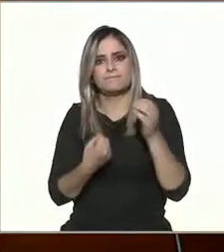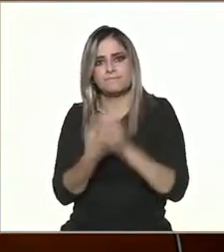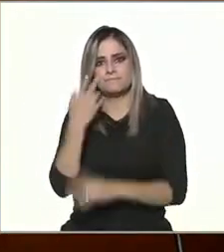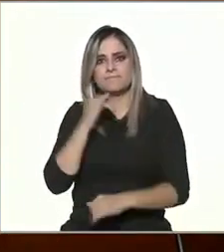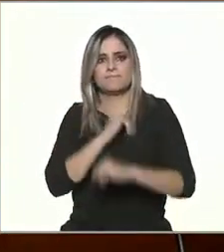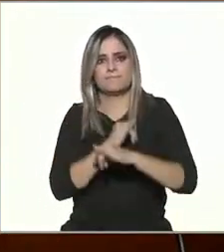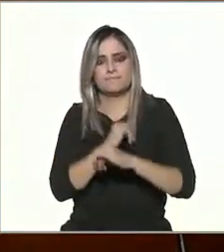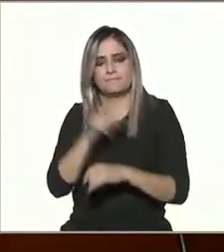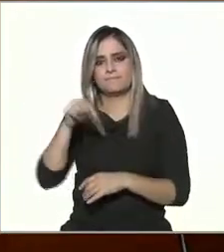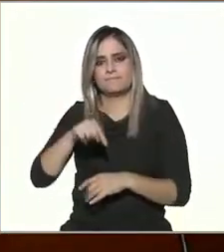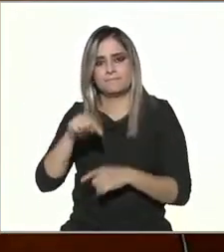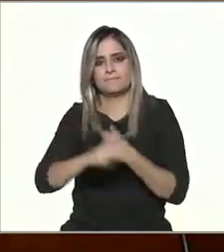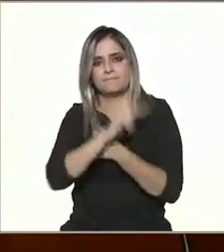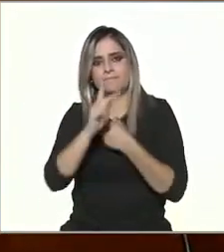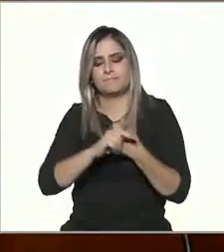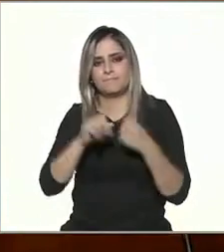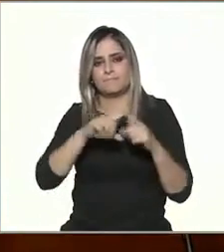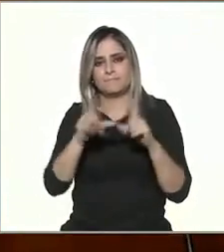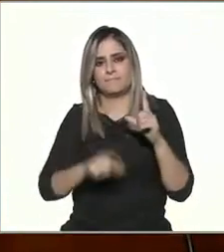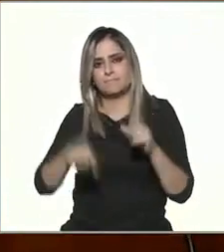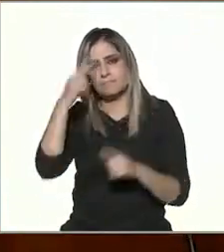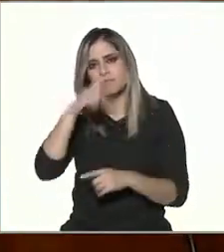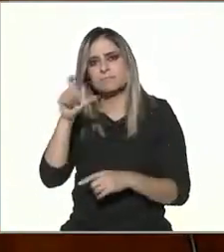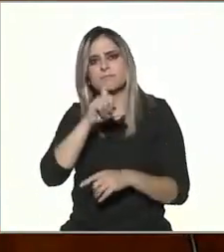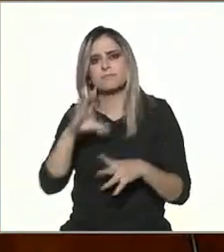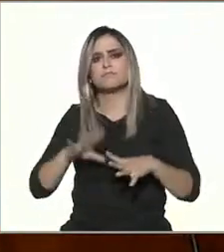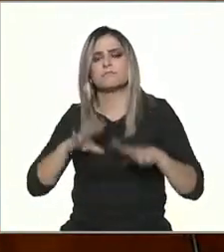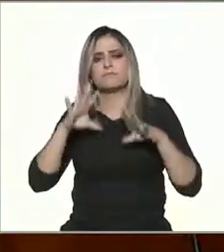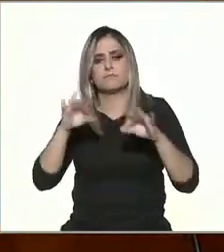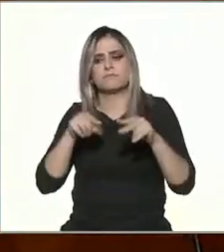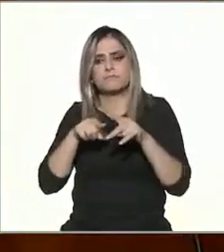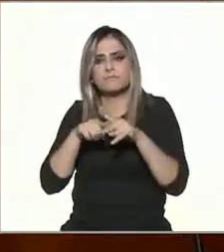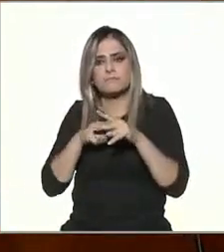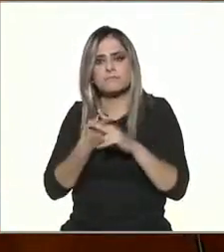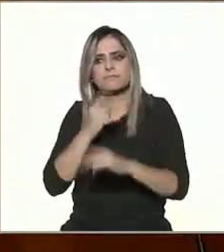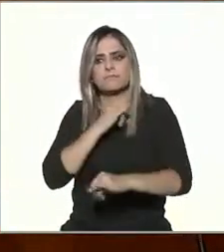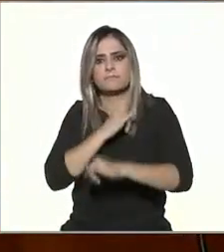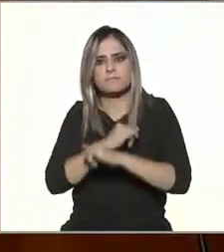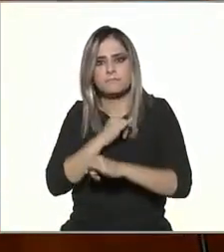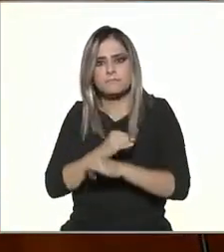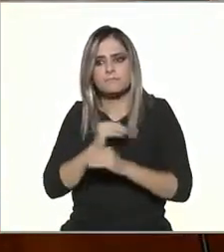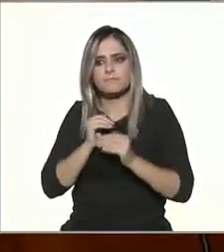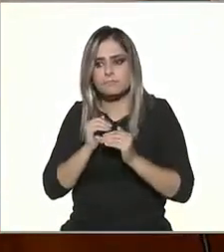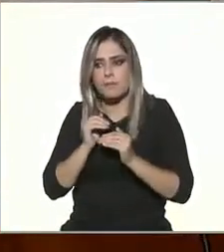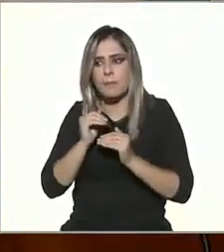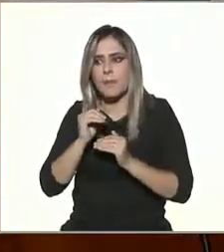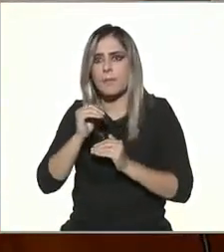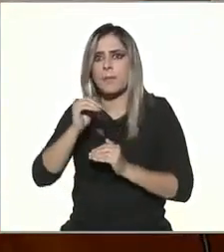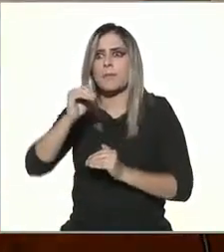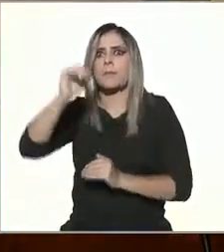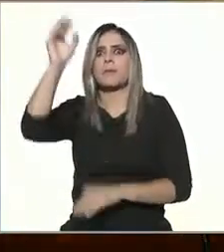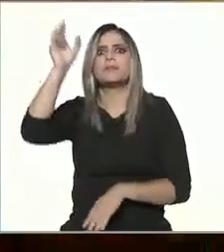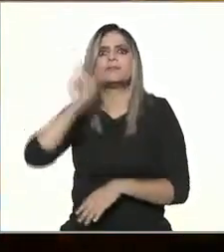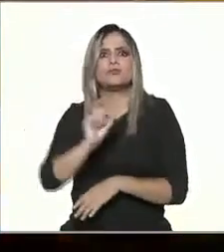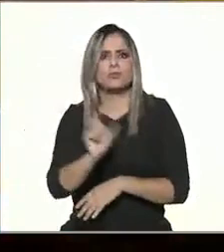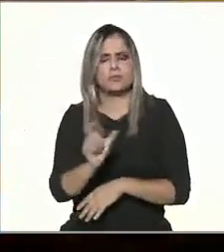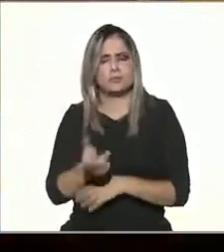nuestro país, ¿cuándo podríamos marcar ese punto de inicio? ¿Cuándo empezamos a hacer más Internet en México?